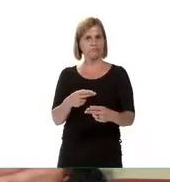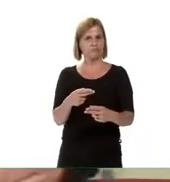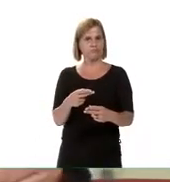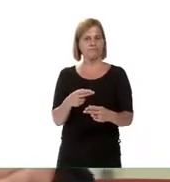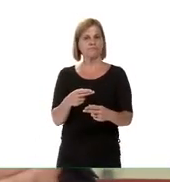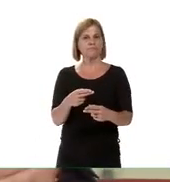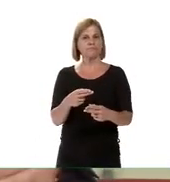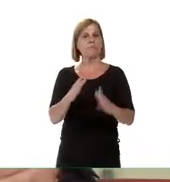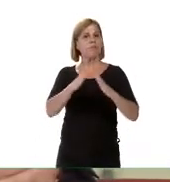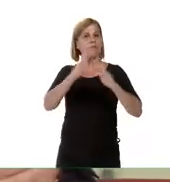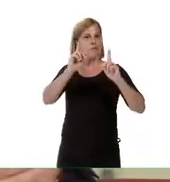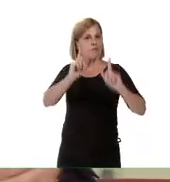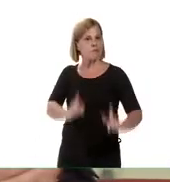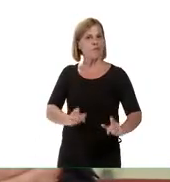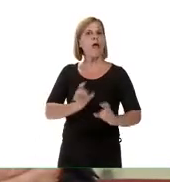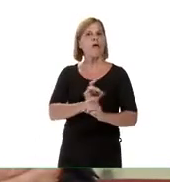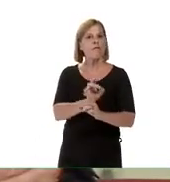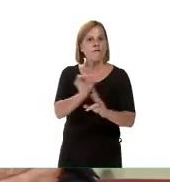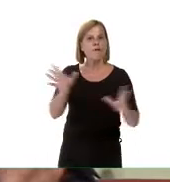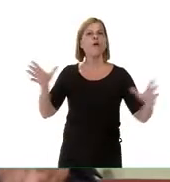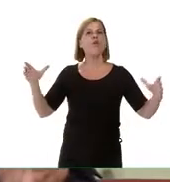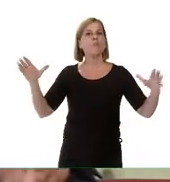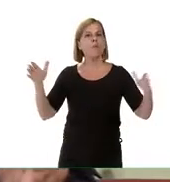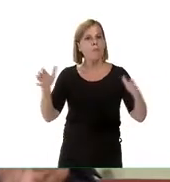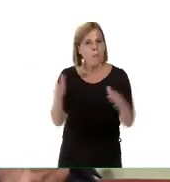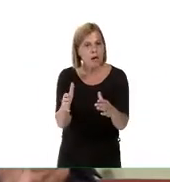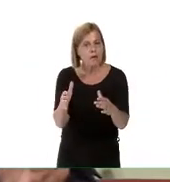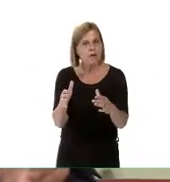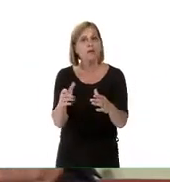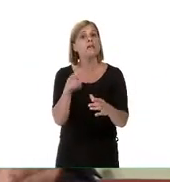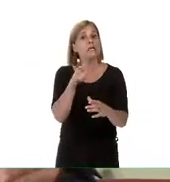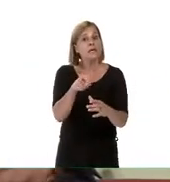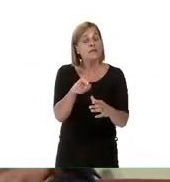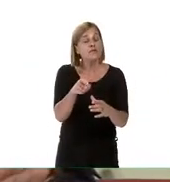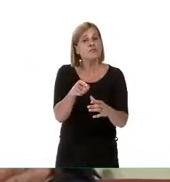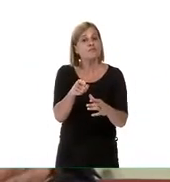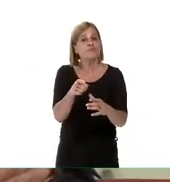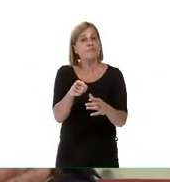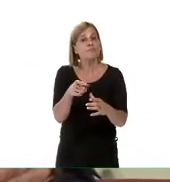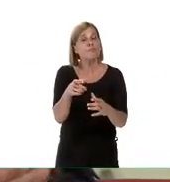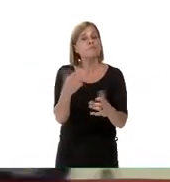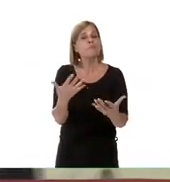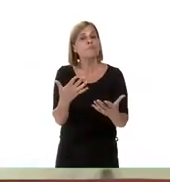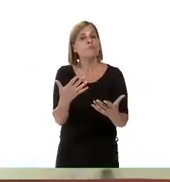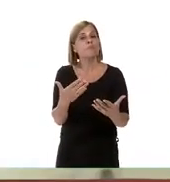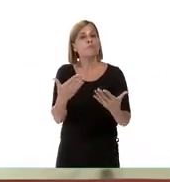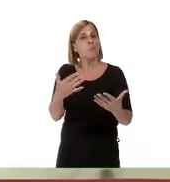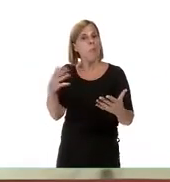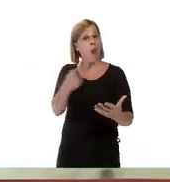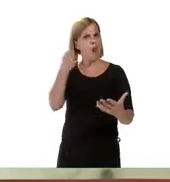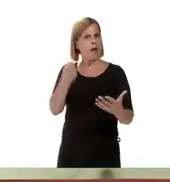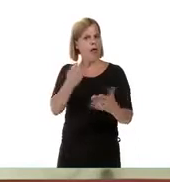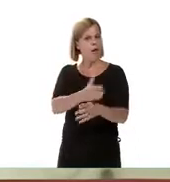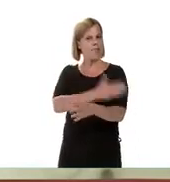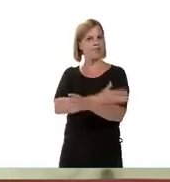el virus y fundamentalmente porque es lo que nos tiene que permitir estar